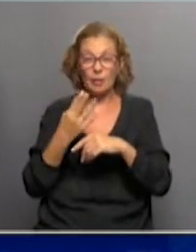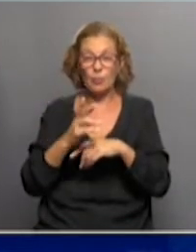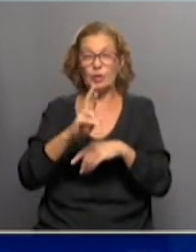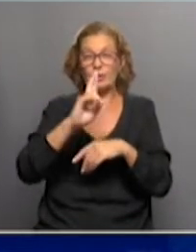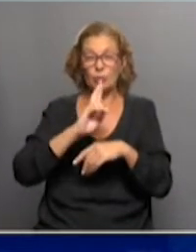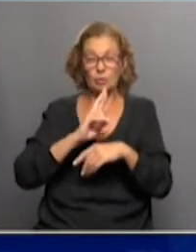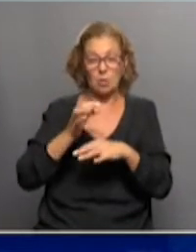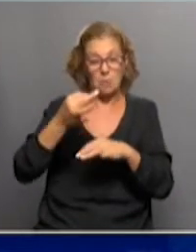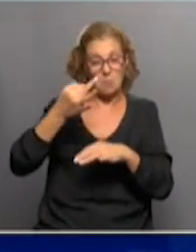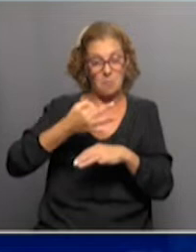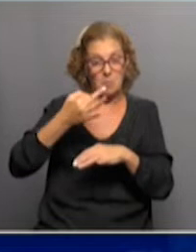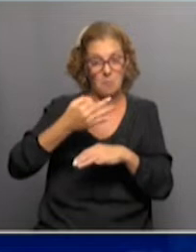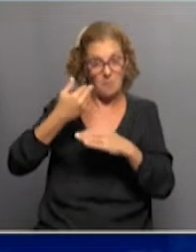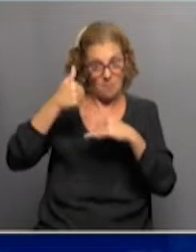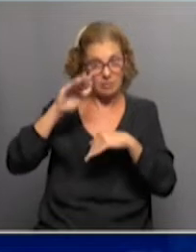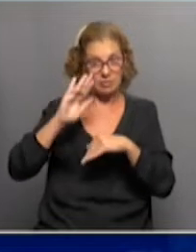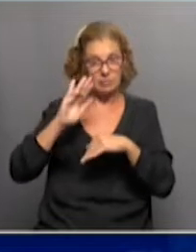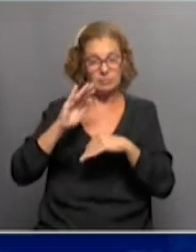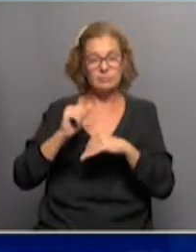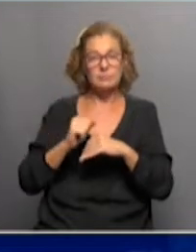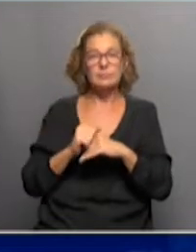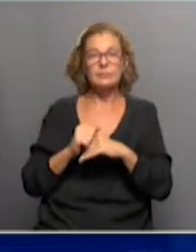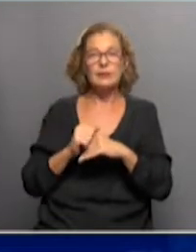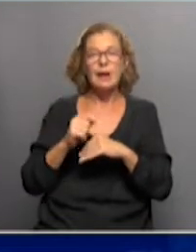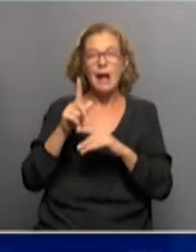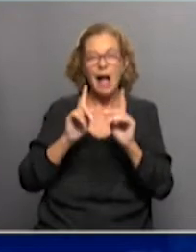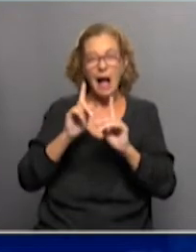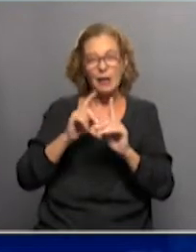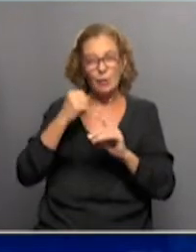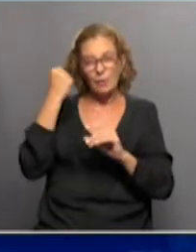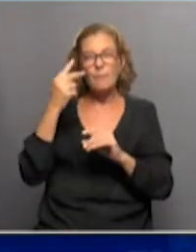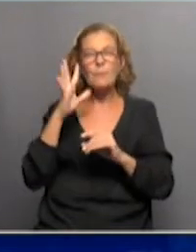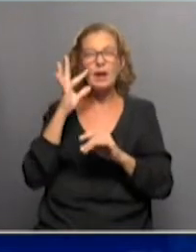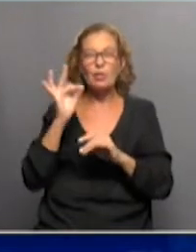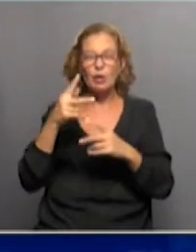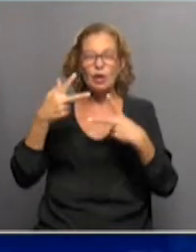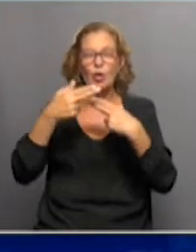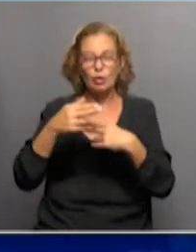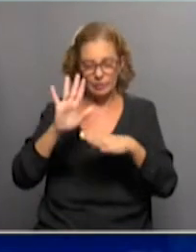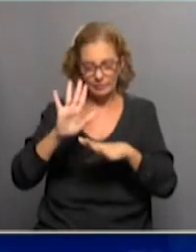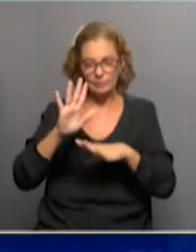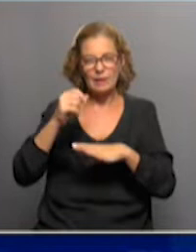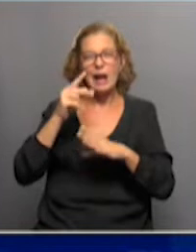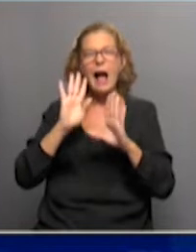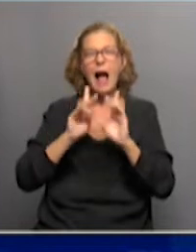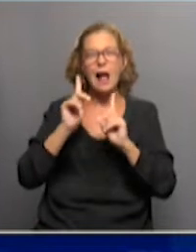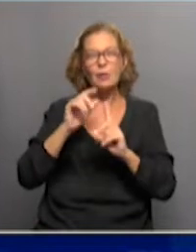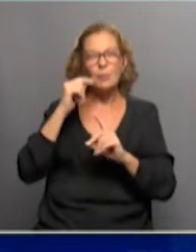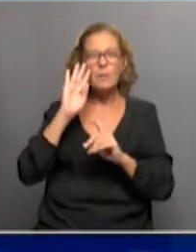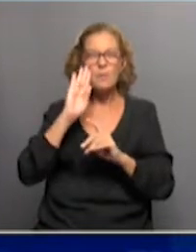resultado de eficacia un poco mayor. Hay una cosa importante, quiero, perdón que te interrumpa, que me parece importante